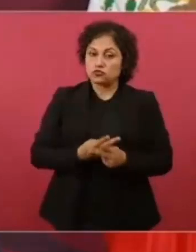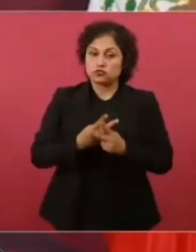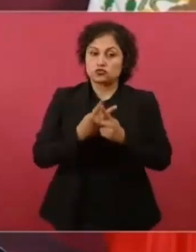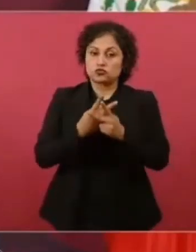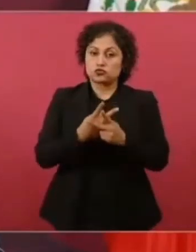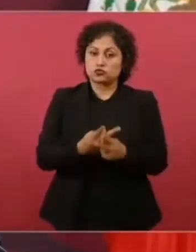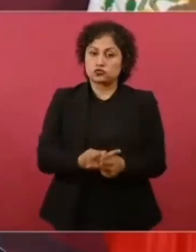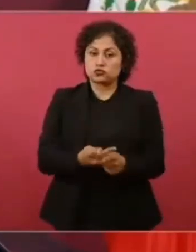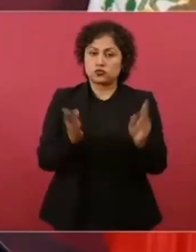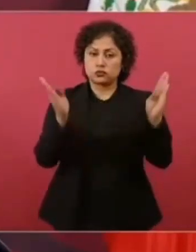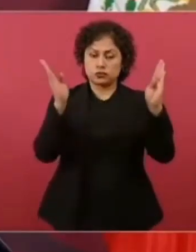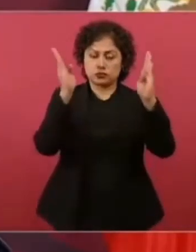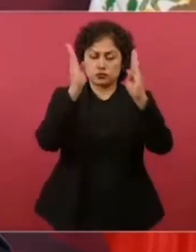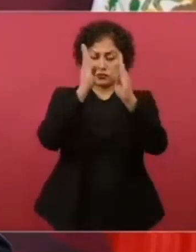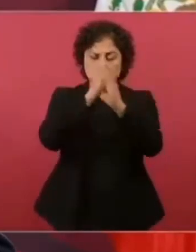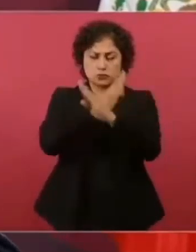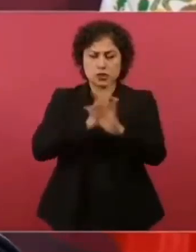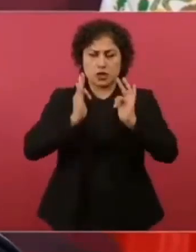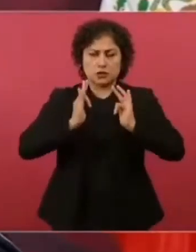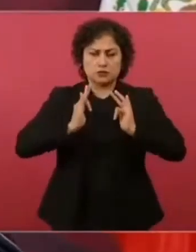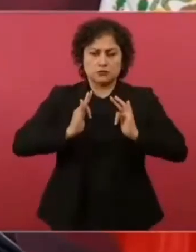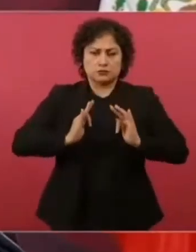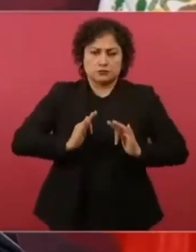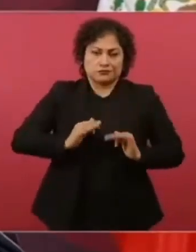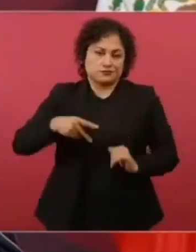necesaria necesaria y además la experiencia